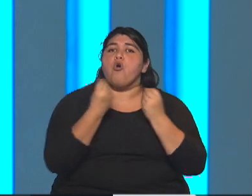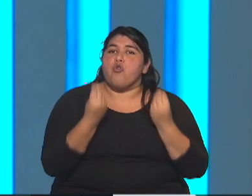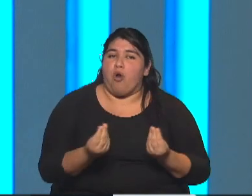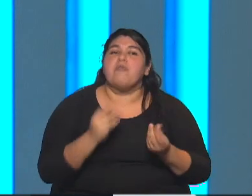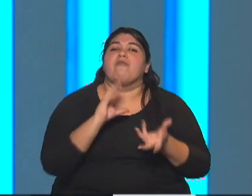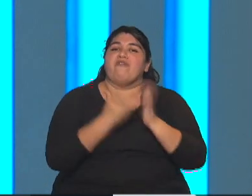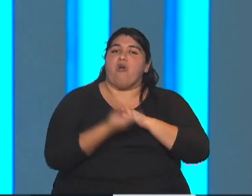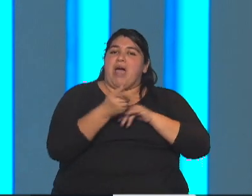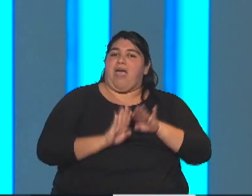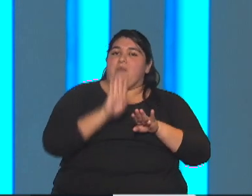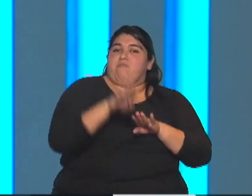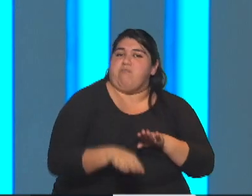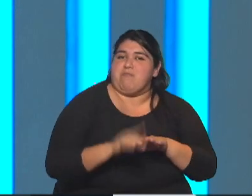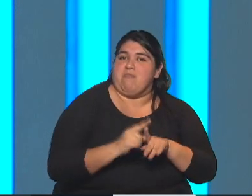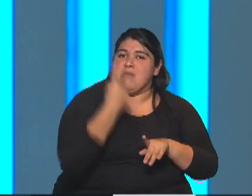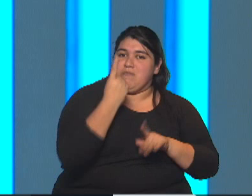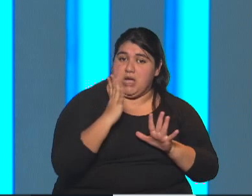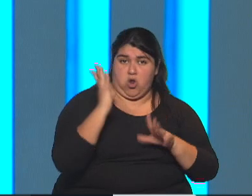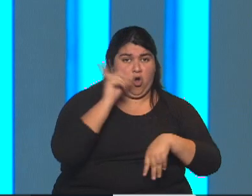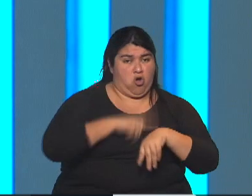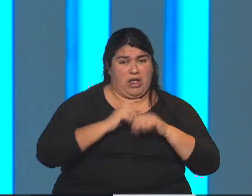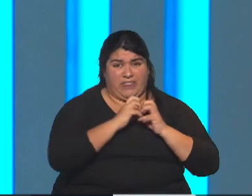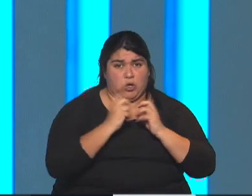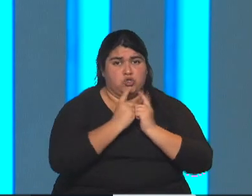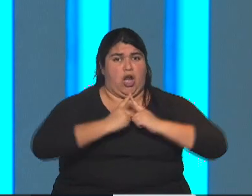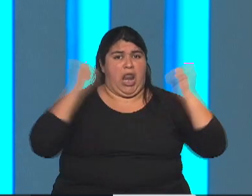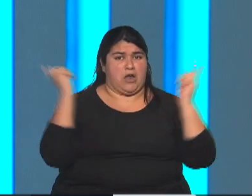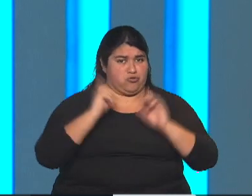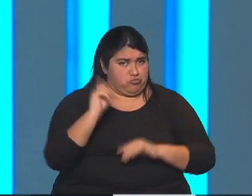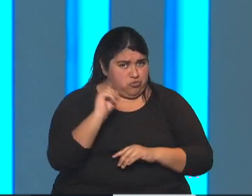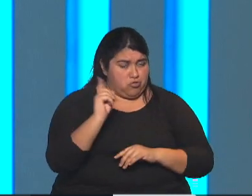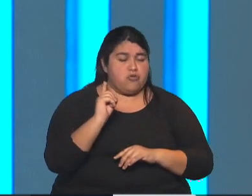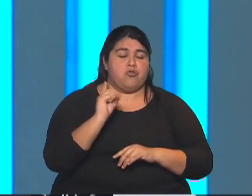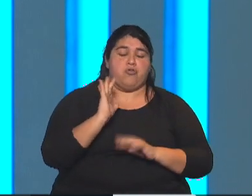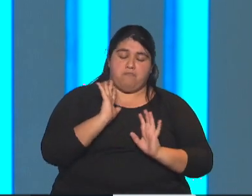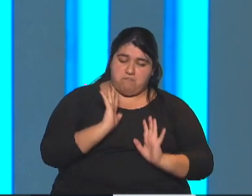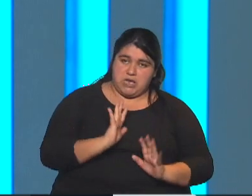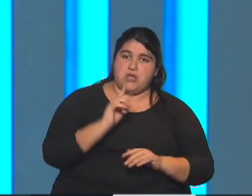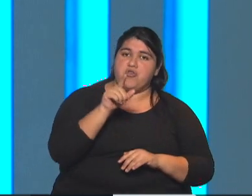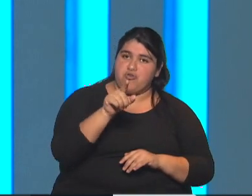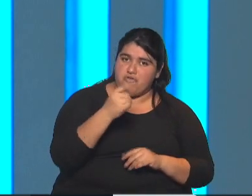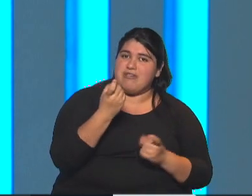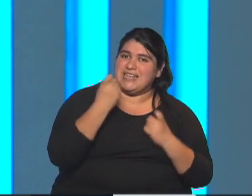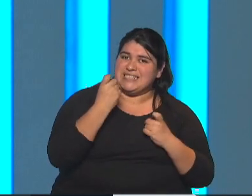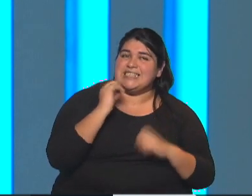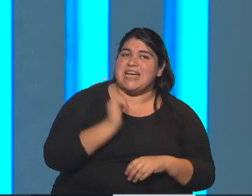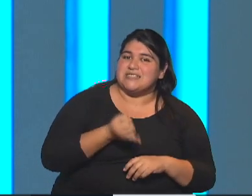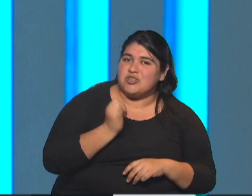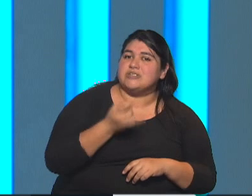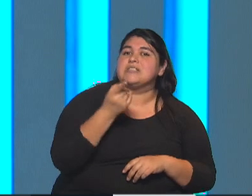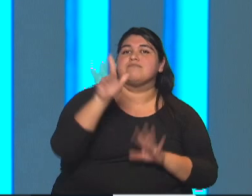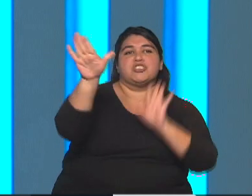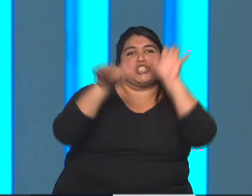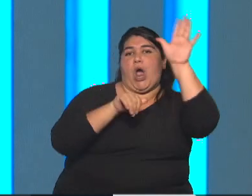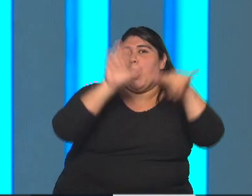una investigación que no será larga, que no será exageradamente larga, pero que inevitablemente van a tener que llamar a